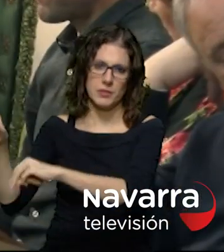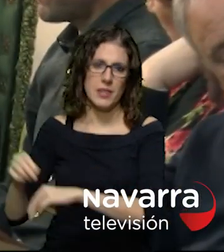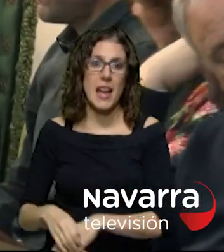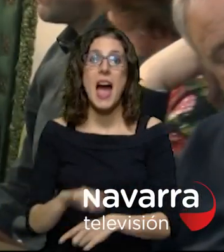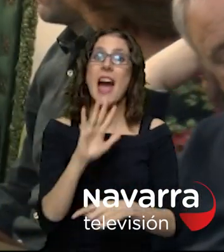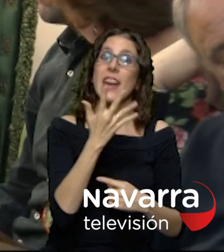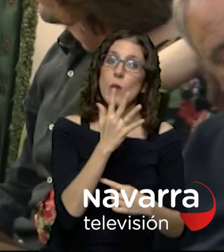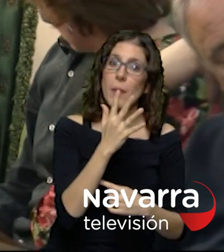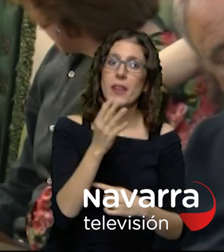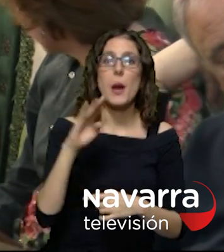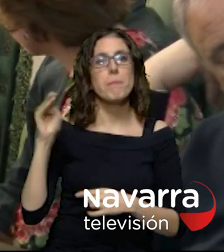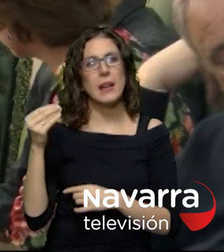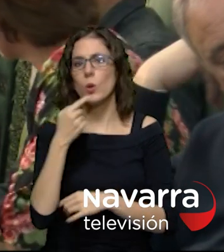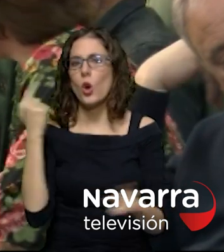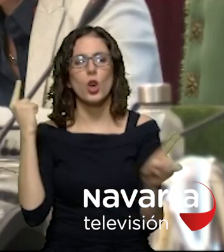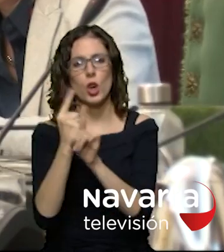de este postulado